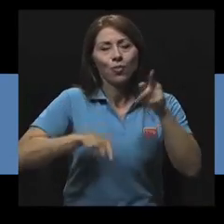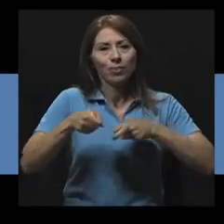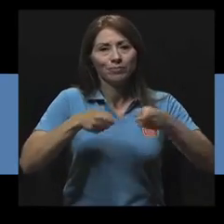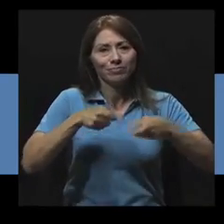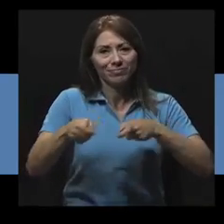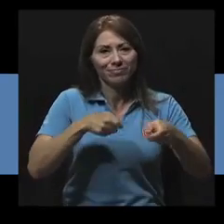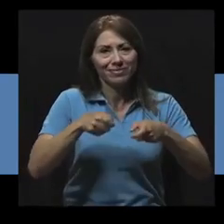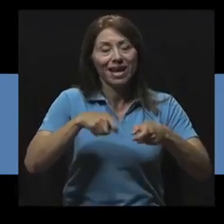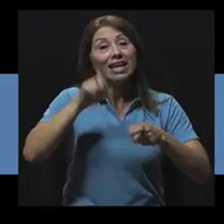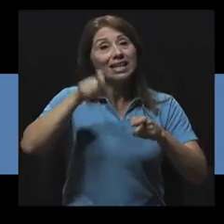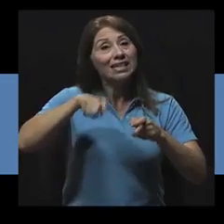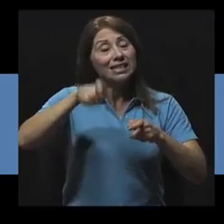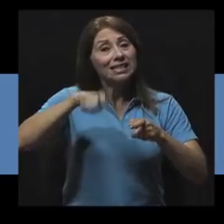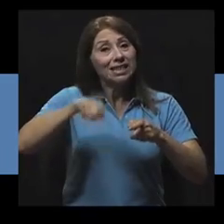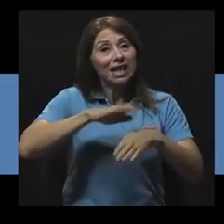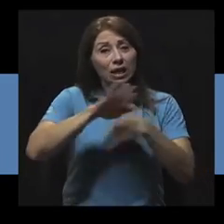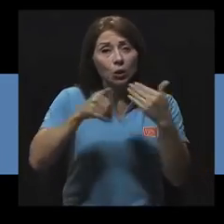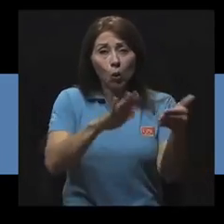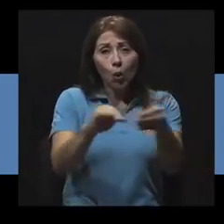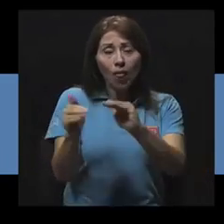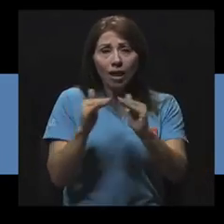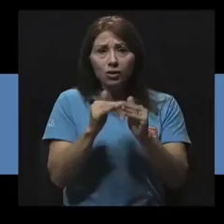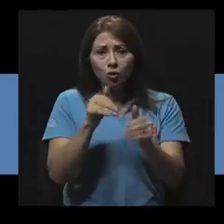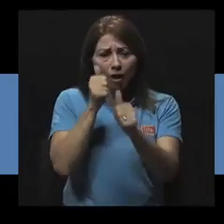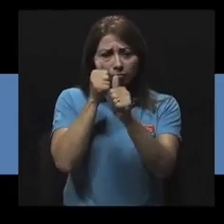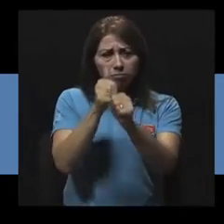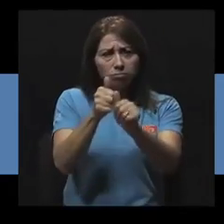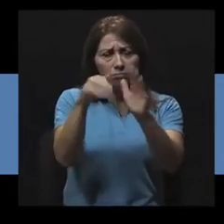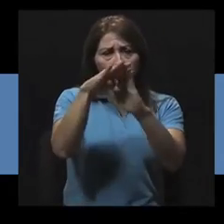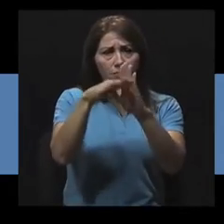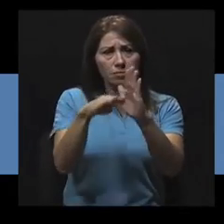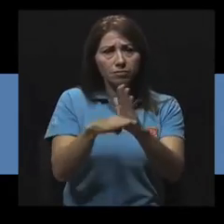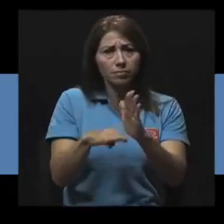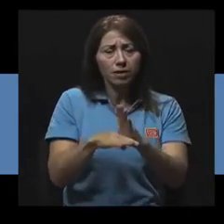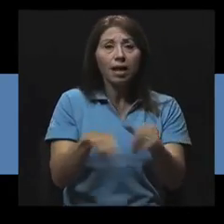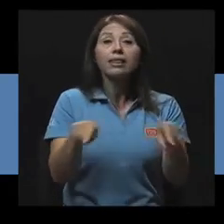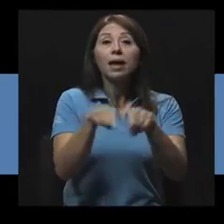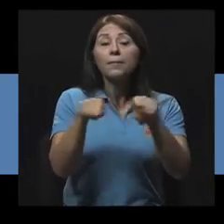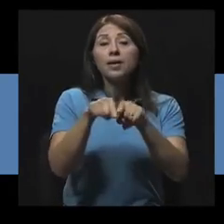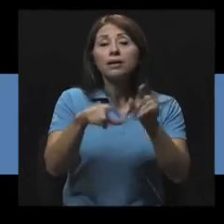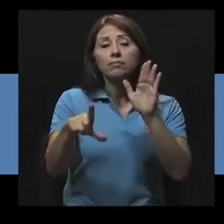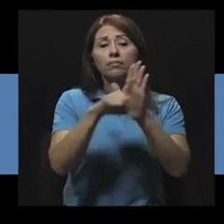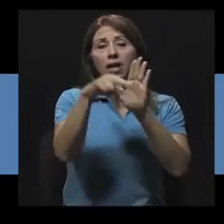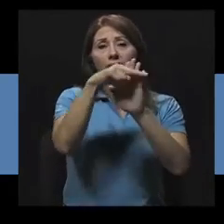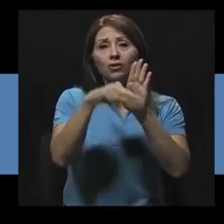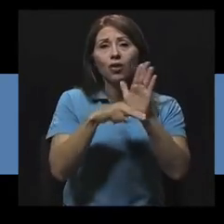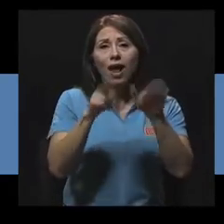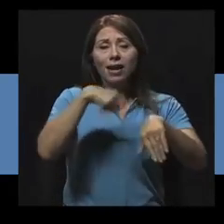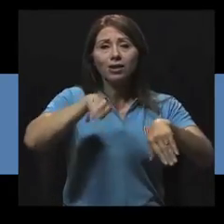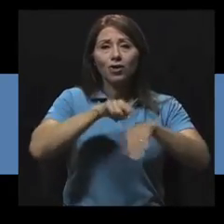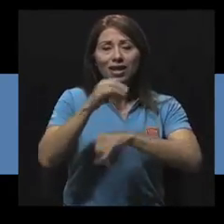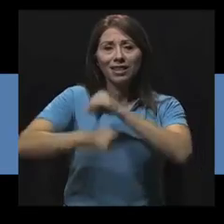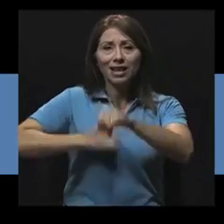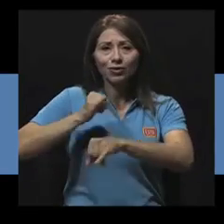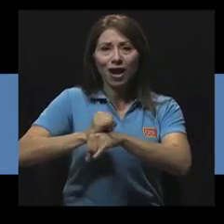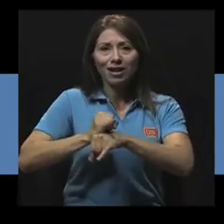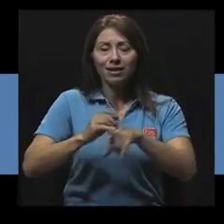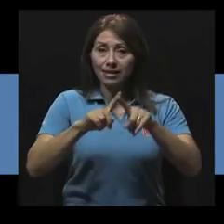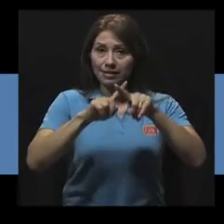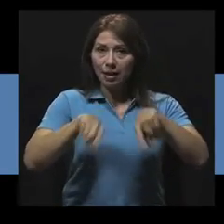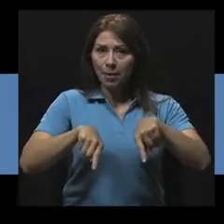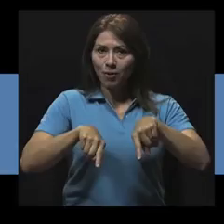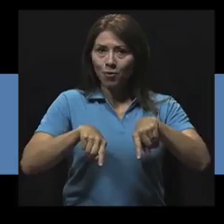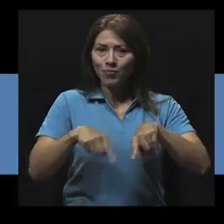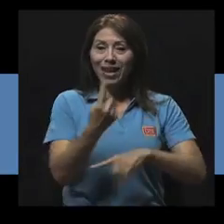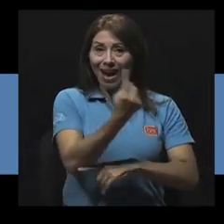y requieren medidas por parte de las ciudades, así como de las instancias normativas nacionales e internacionales. Sin